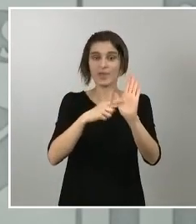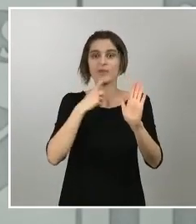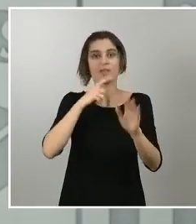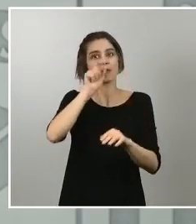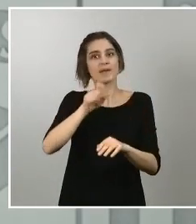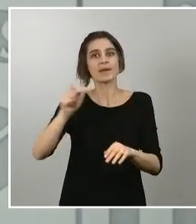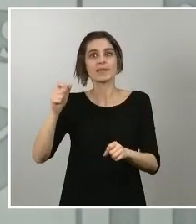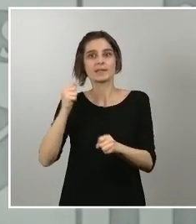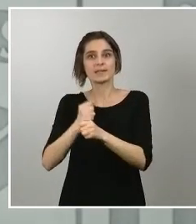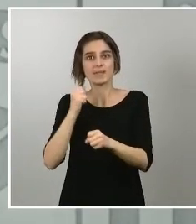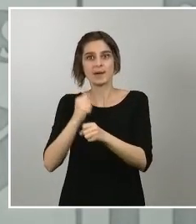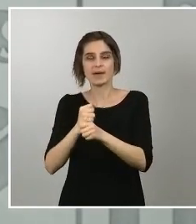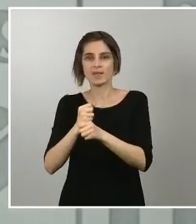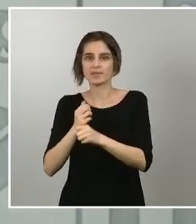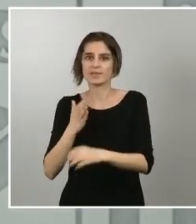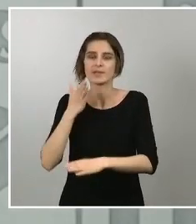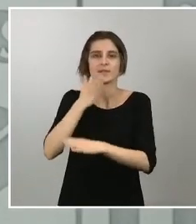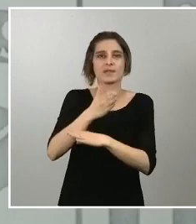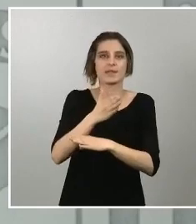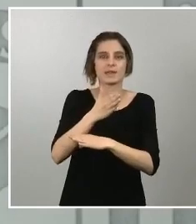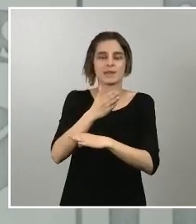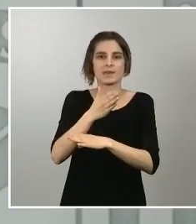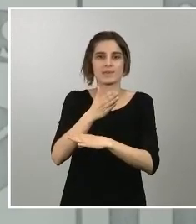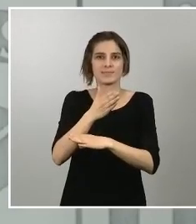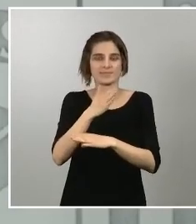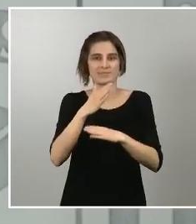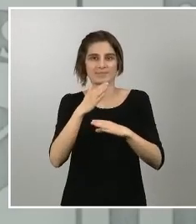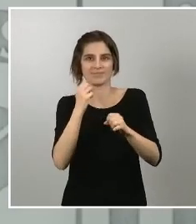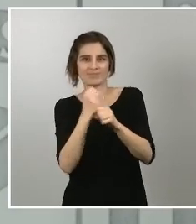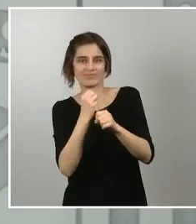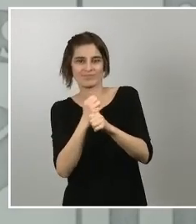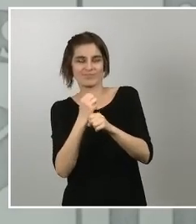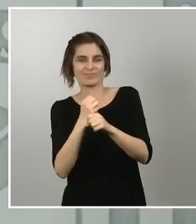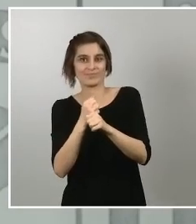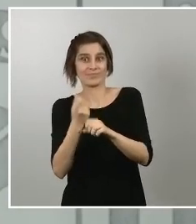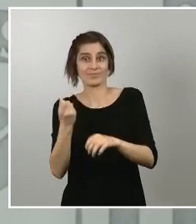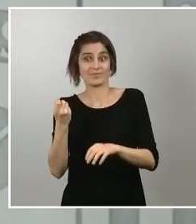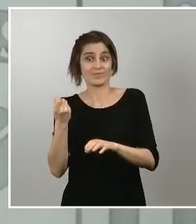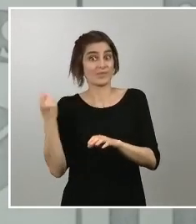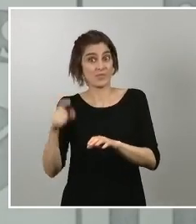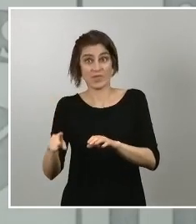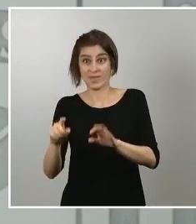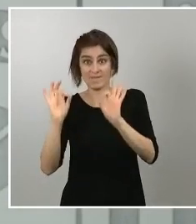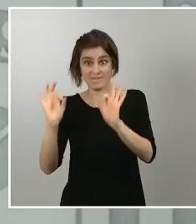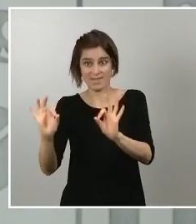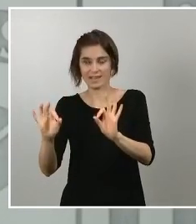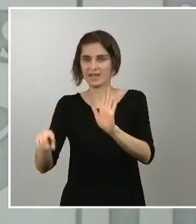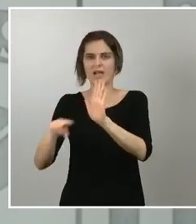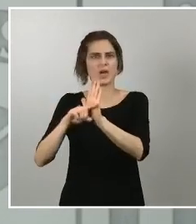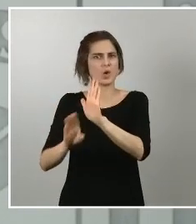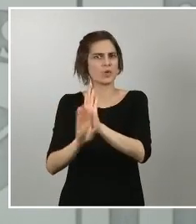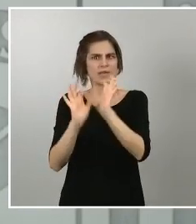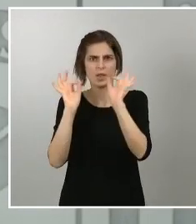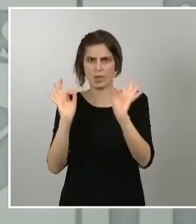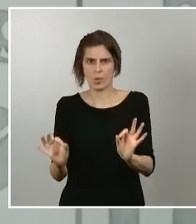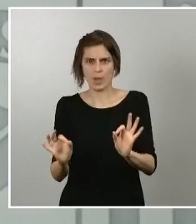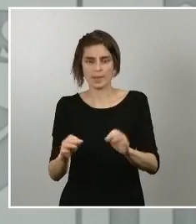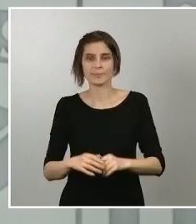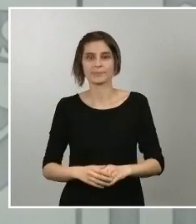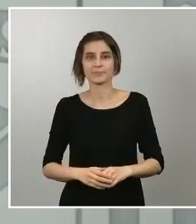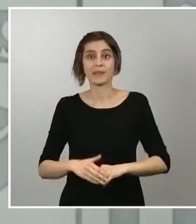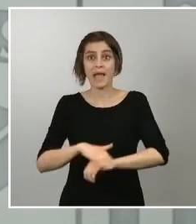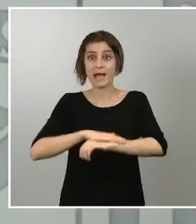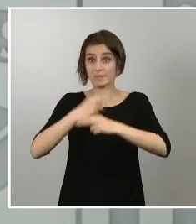en el puesto de trabajo para el desarrollo de su actividad queda tal cual en el conjunto de la Administración Pública la mayoría